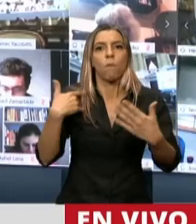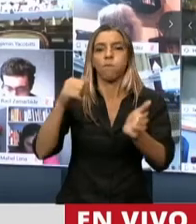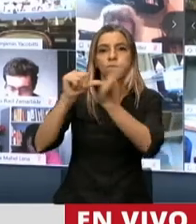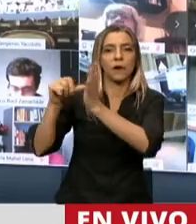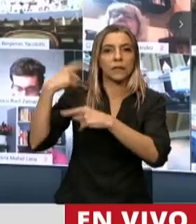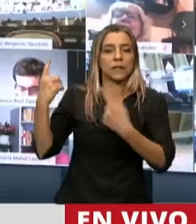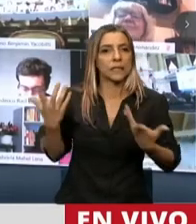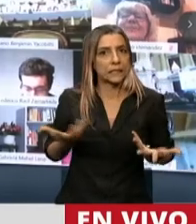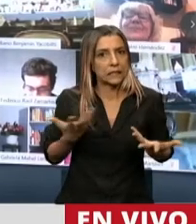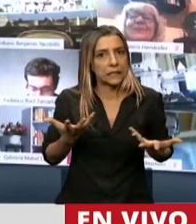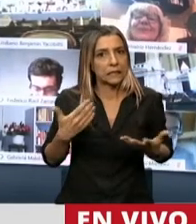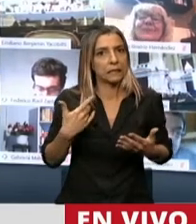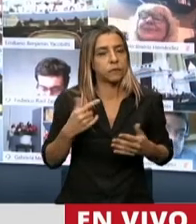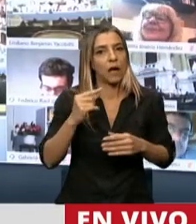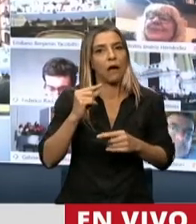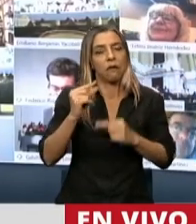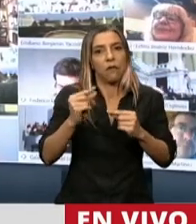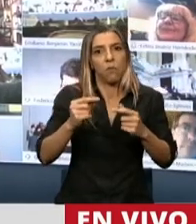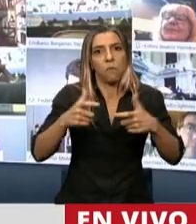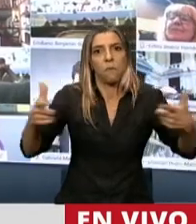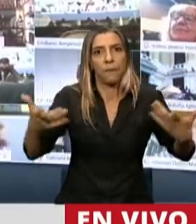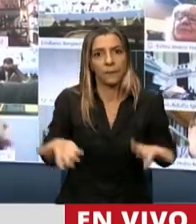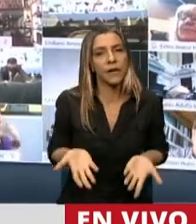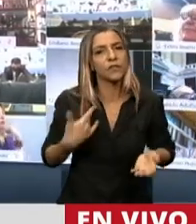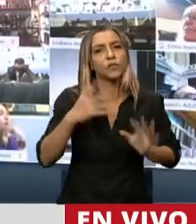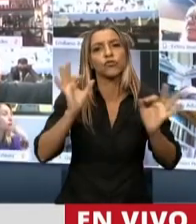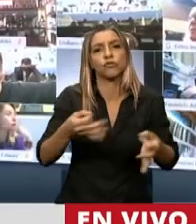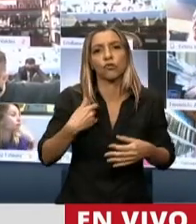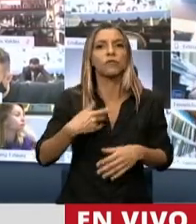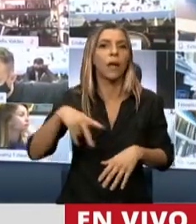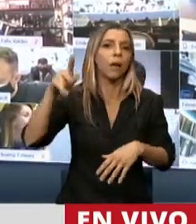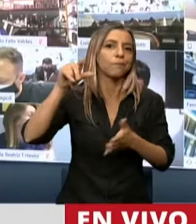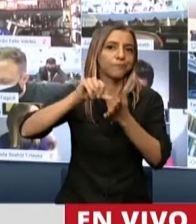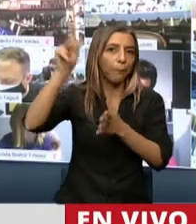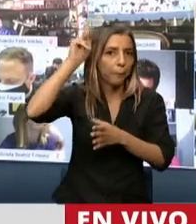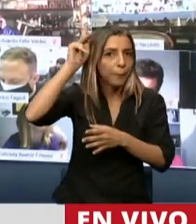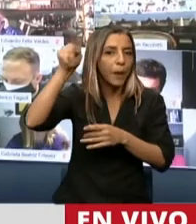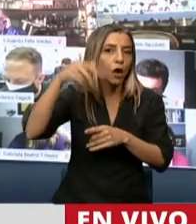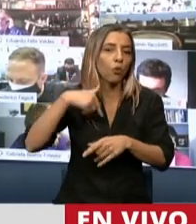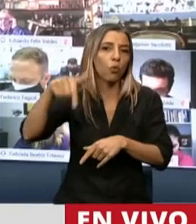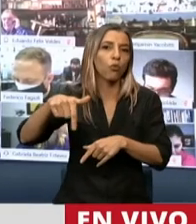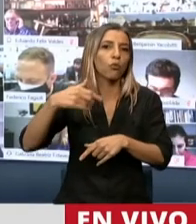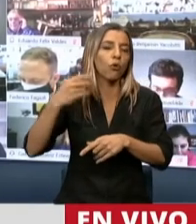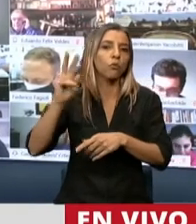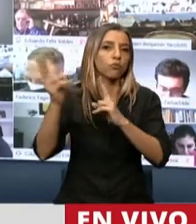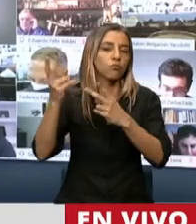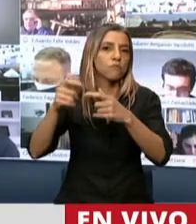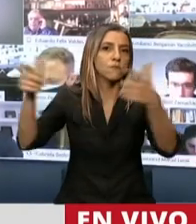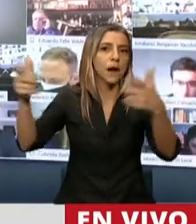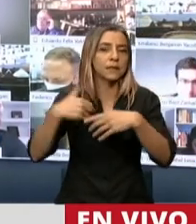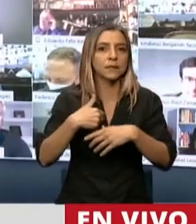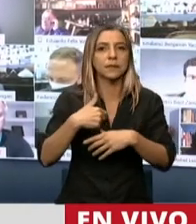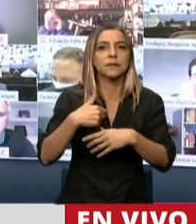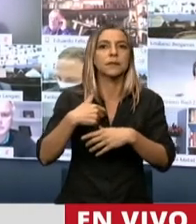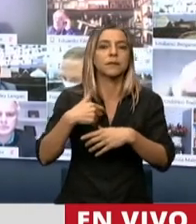nosotros todavía estamos, qué sé yo, tres veces menos acumulados de muertos que Perú, la verdad es que Perú hoy tiene muchos menos nuevos casos, y nosotros